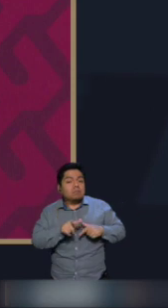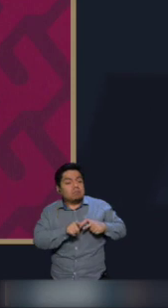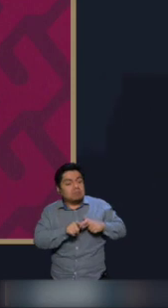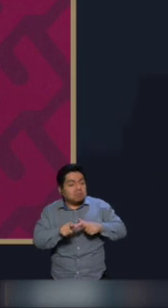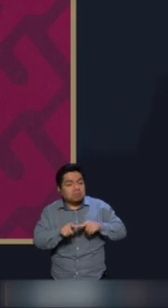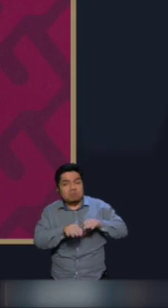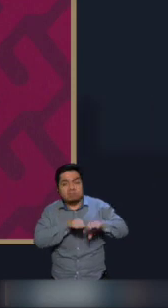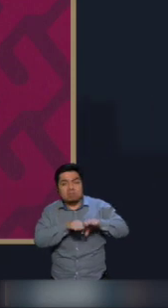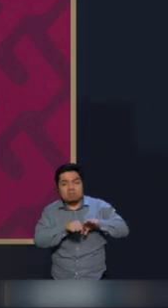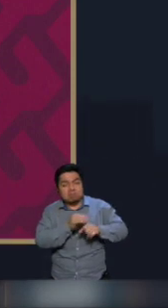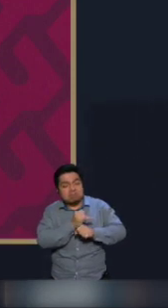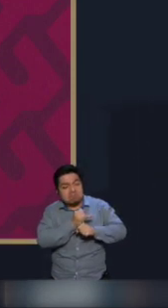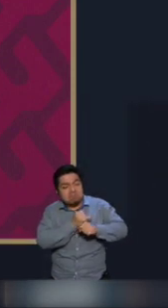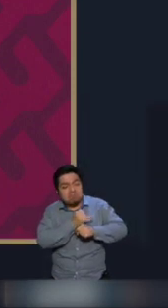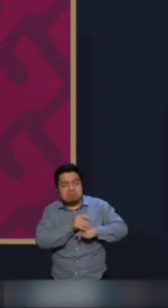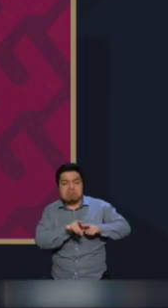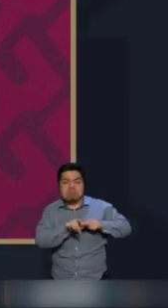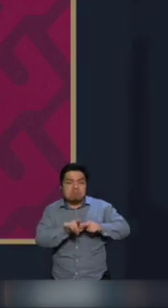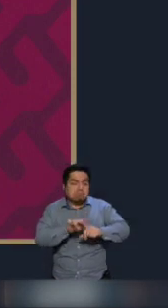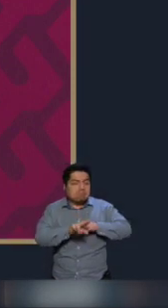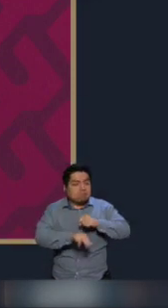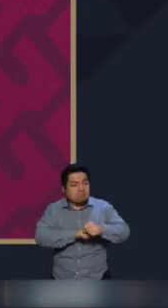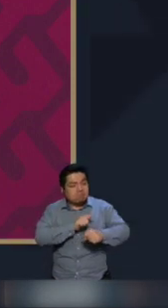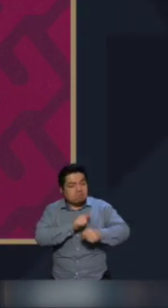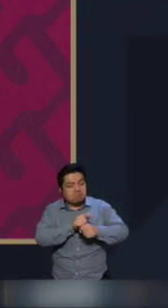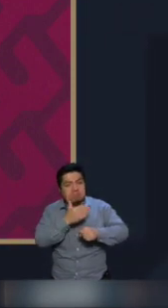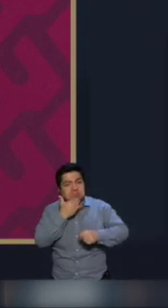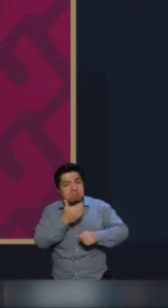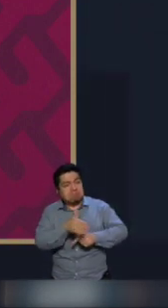trabajo, lo va a seguir haciendo seguramente.